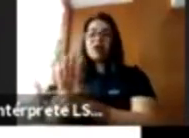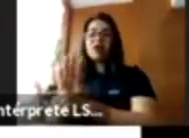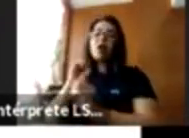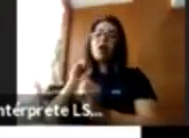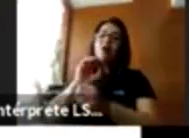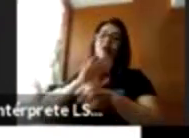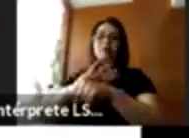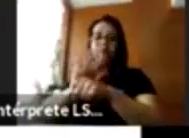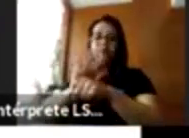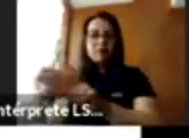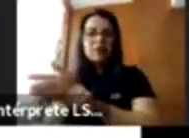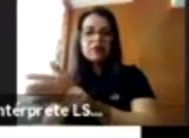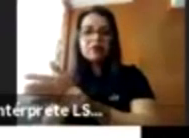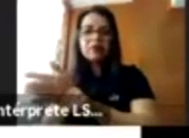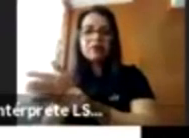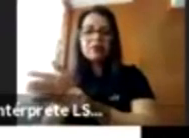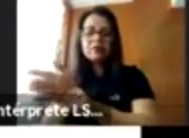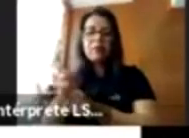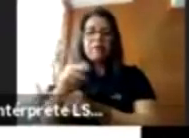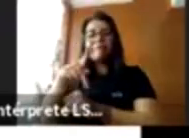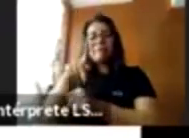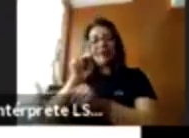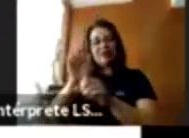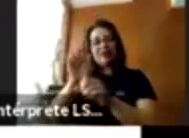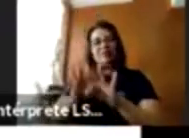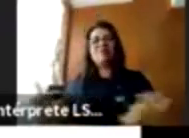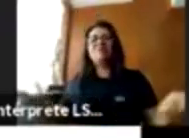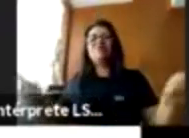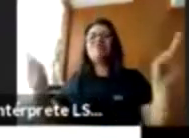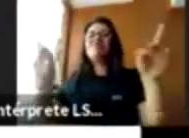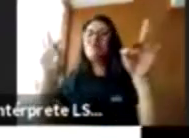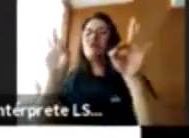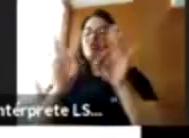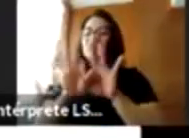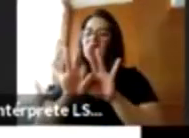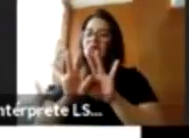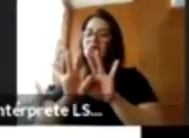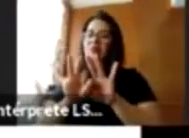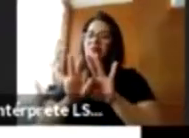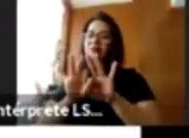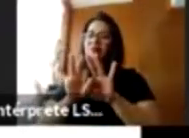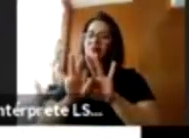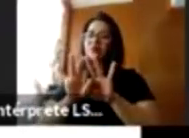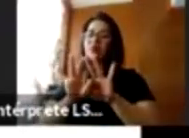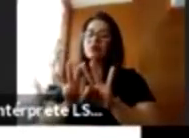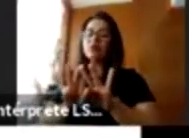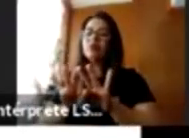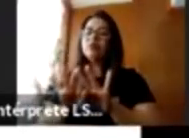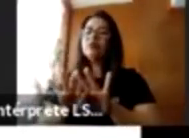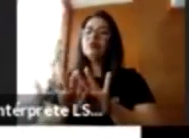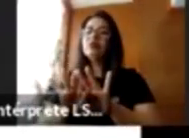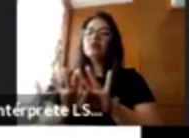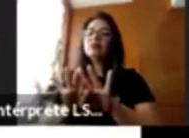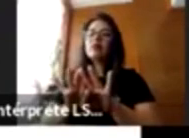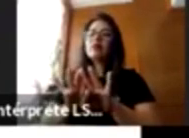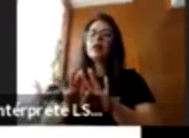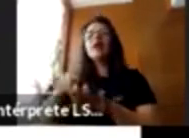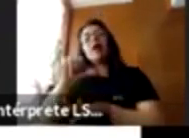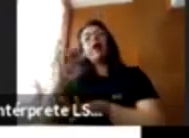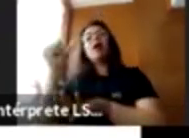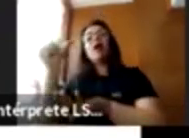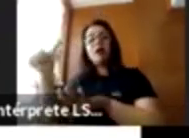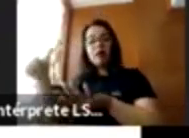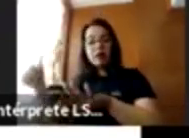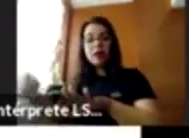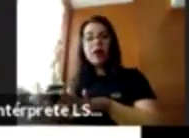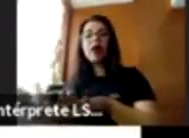Pero al mismo tiempo, es importante asegurarse que hay intervenciones que ayuden a proteger